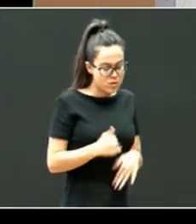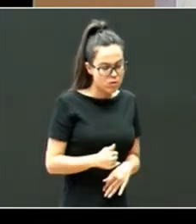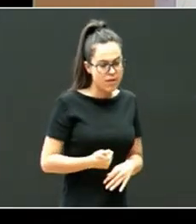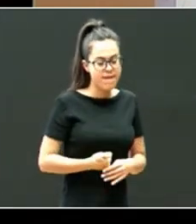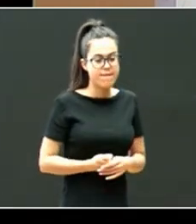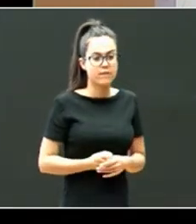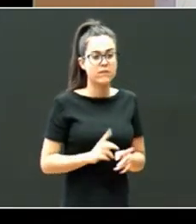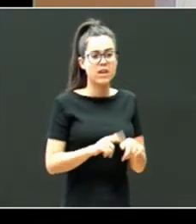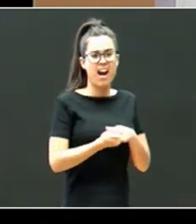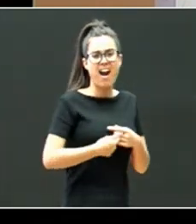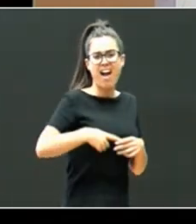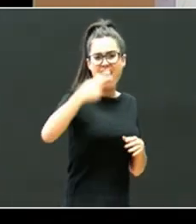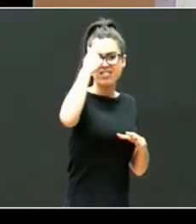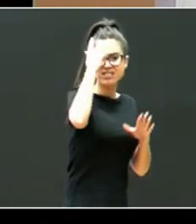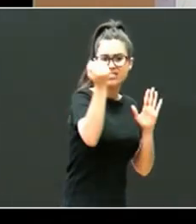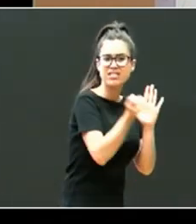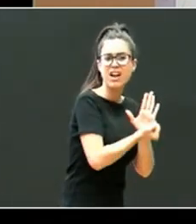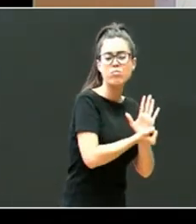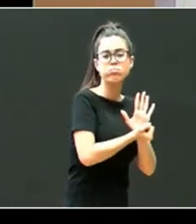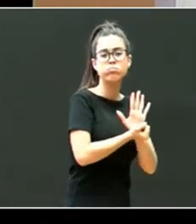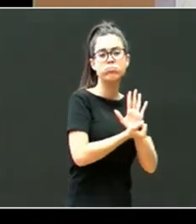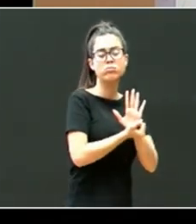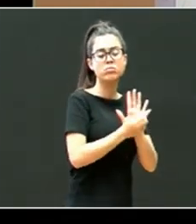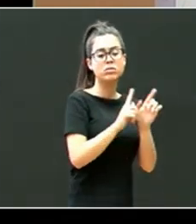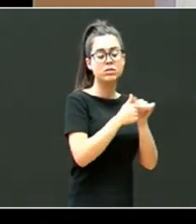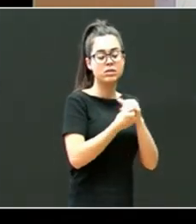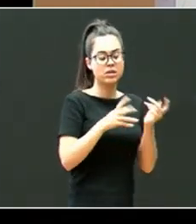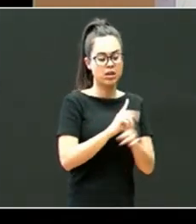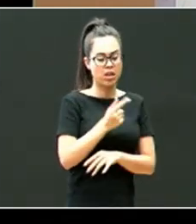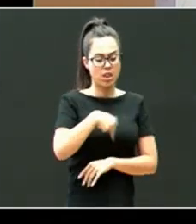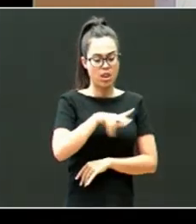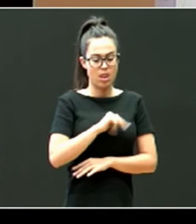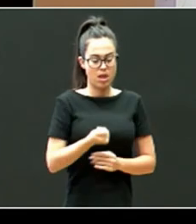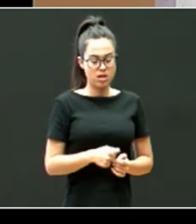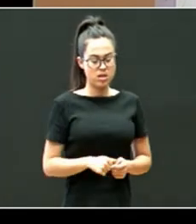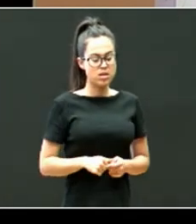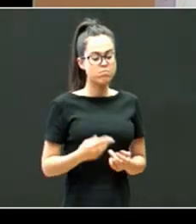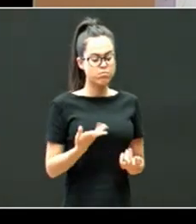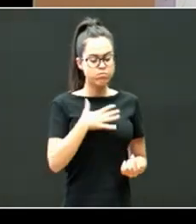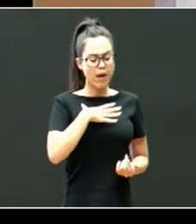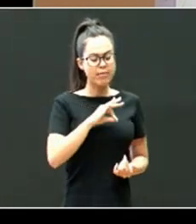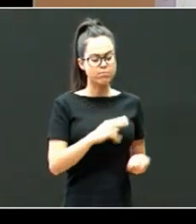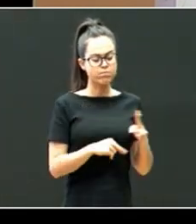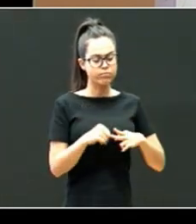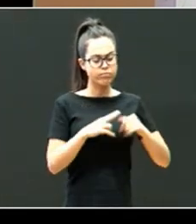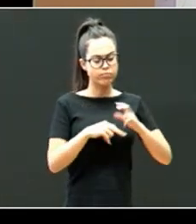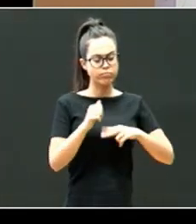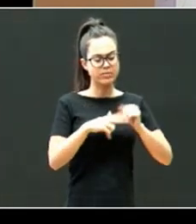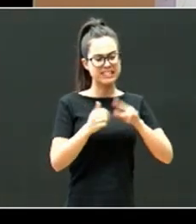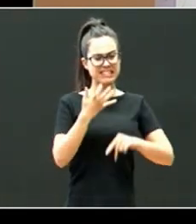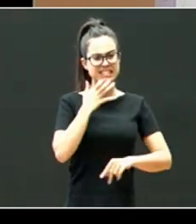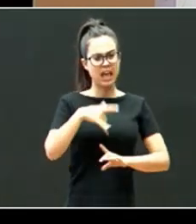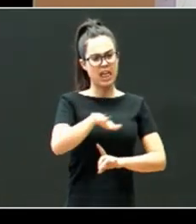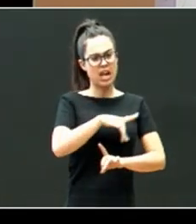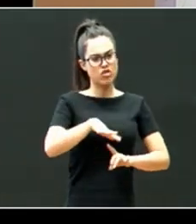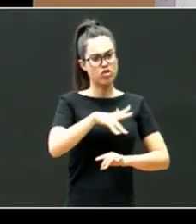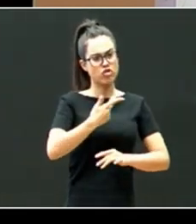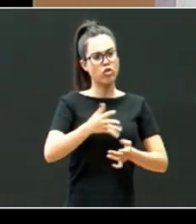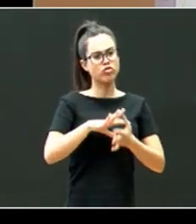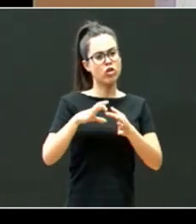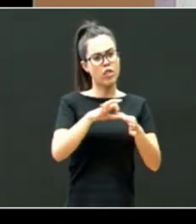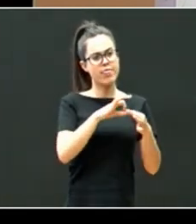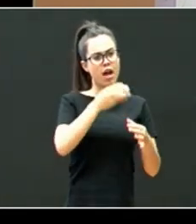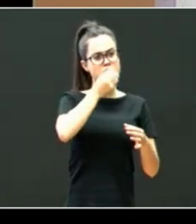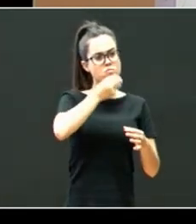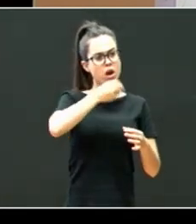traumas graves pueden desarrollar la capacidad de construirse y rehacerse desde los traumas si cuentan con este entorno solidario en torno a ellos